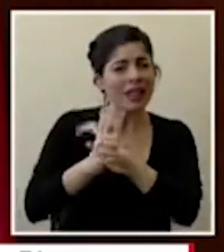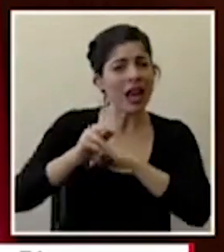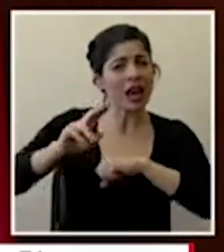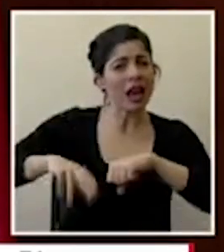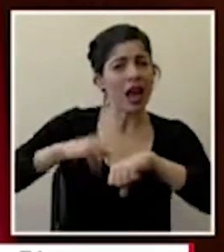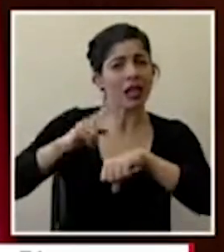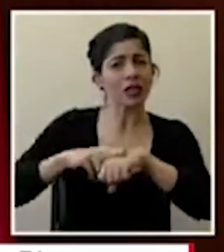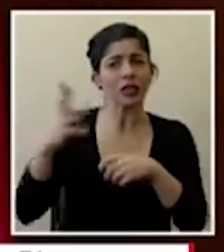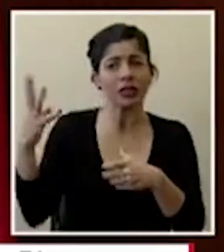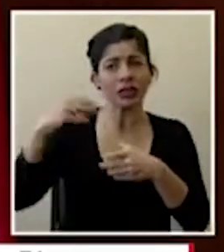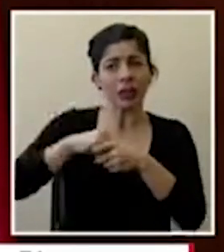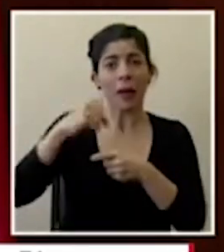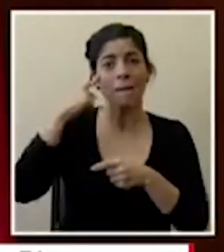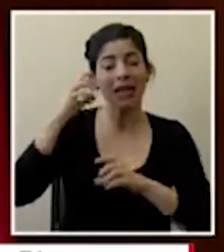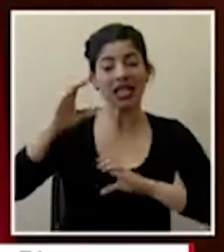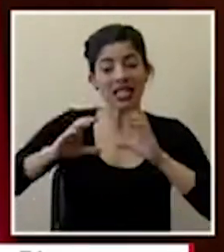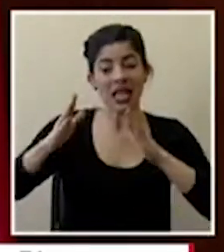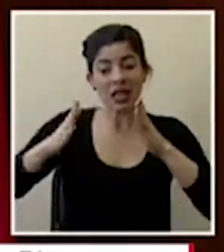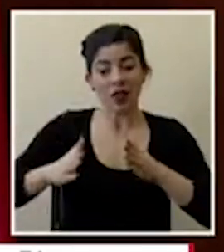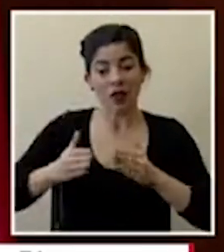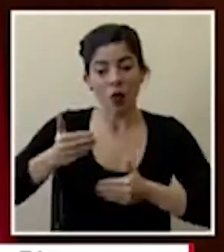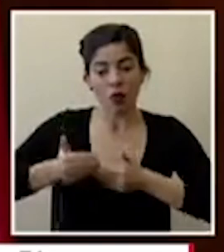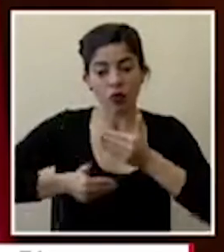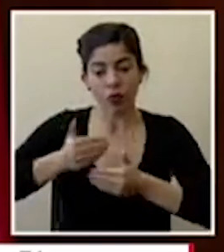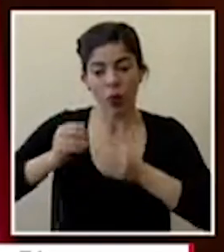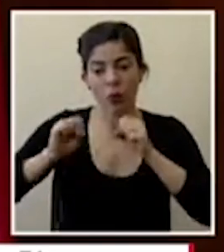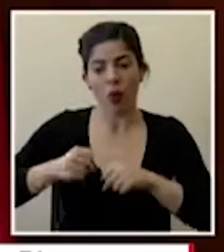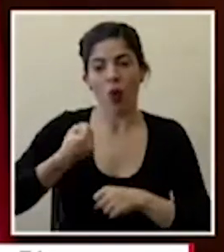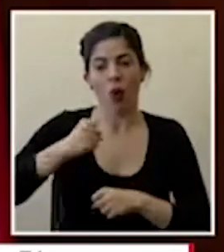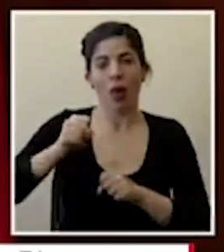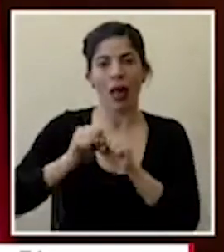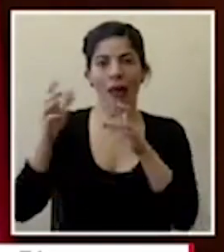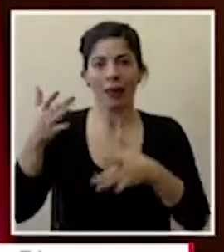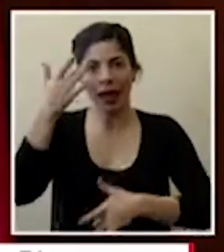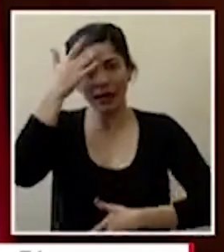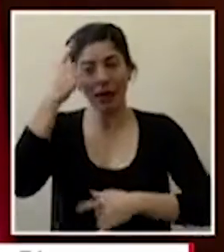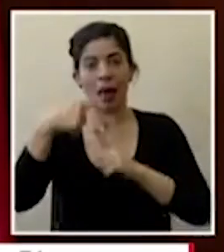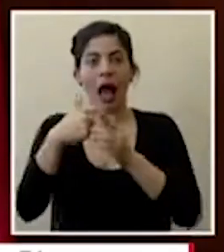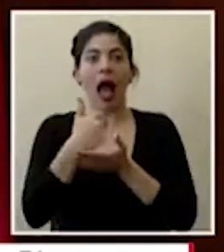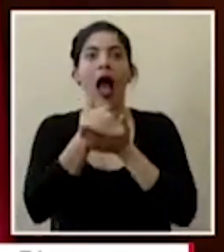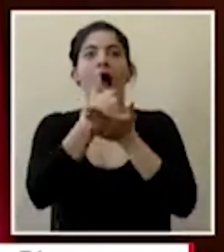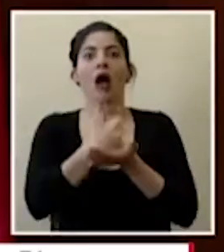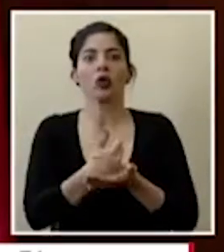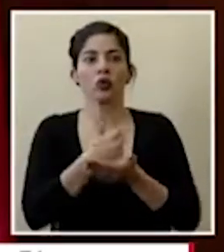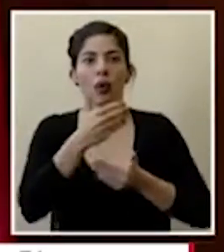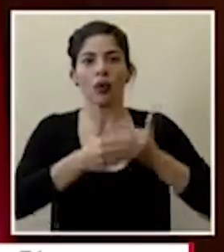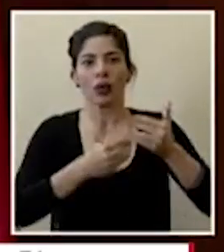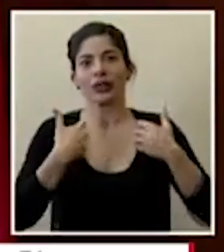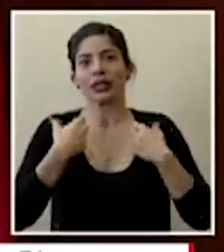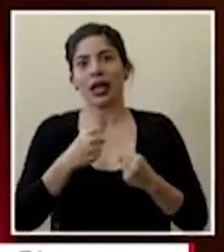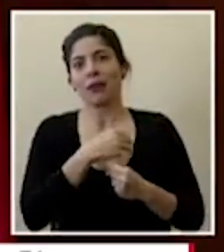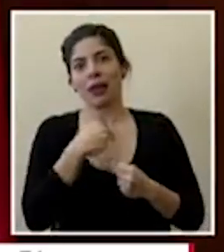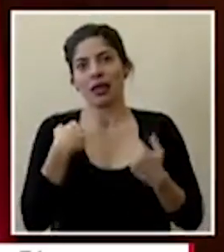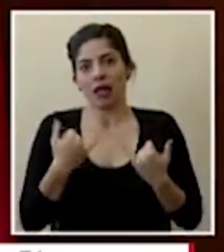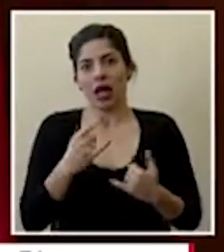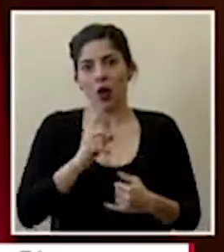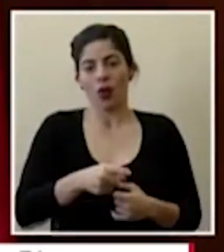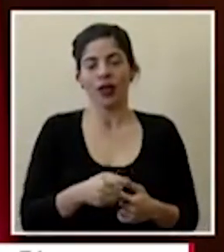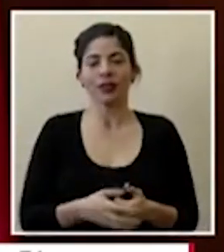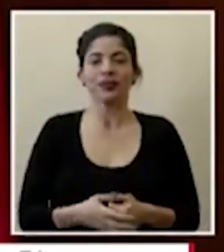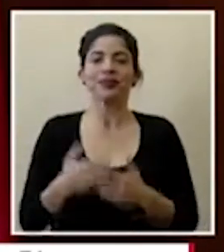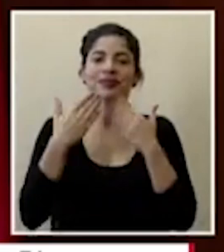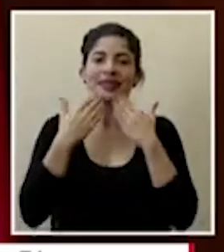para que de una manera científica podamos combatir la pandemia y ayudar las medidas de salud que el ministerio está dictando